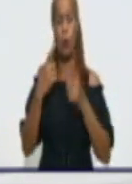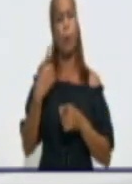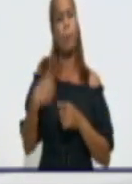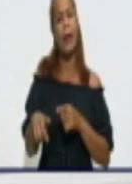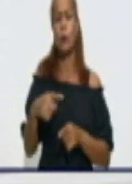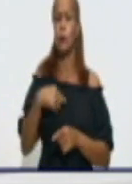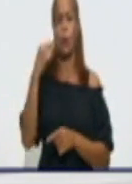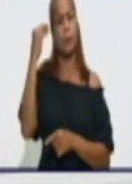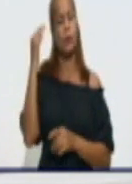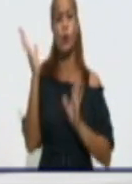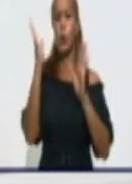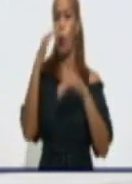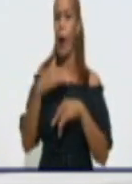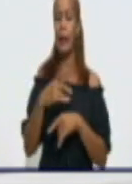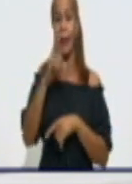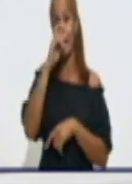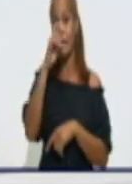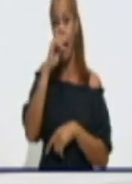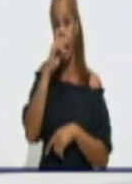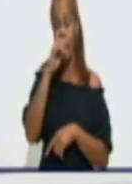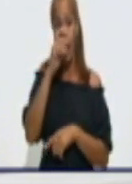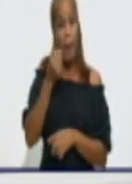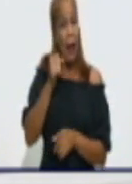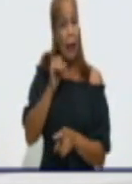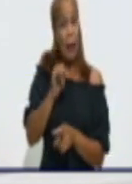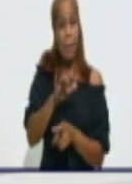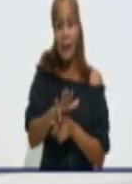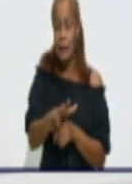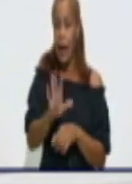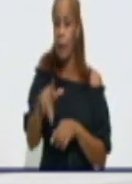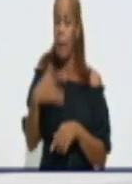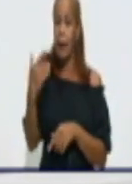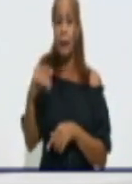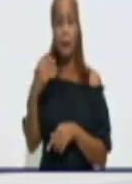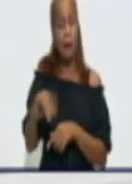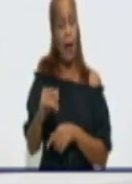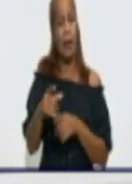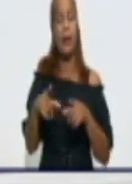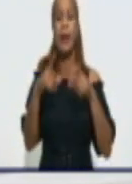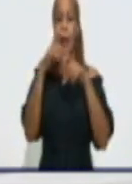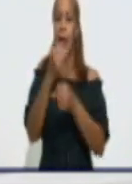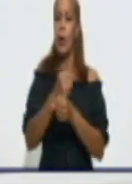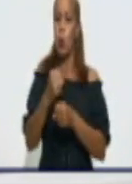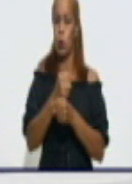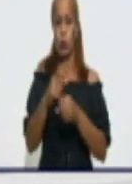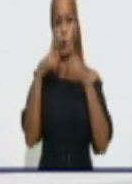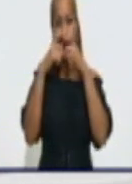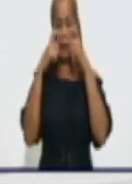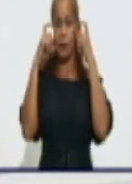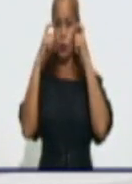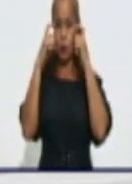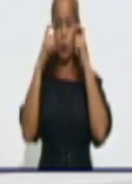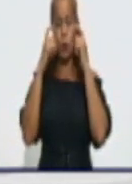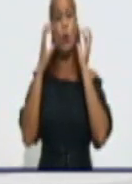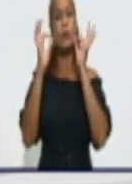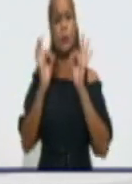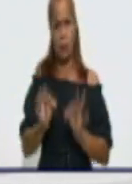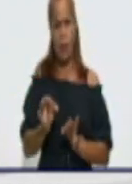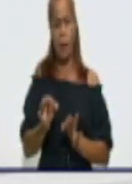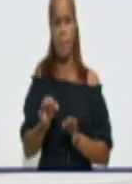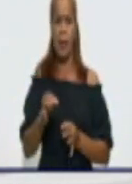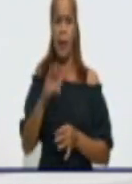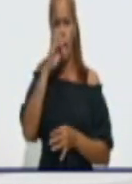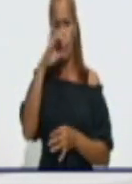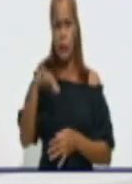diseñada para prescribir el uso del nasobuco. El siempre y cuando el niño lo tolere,